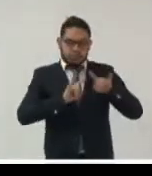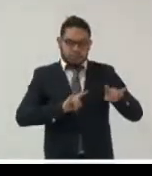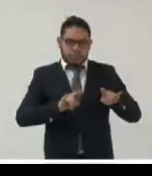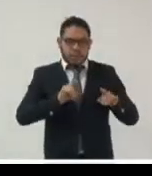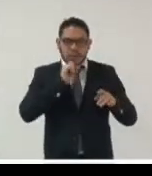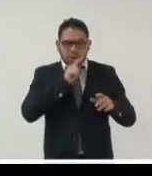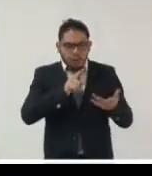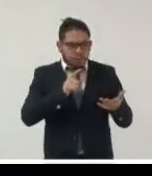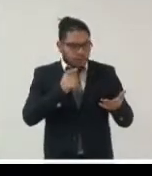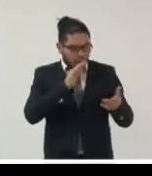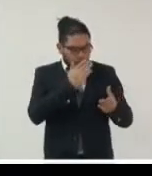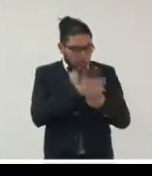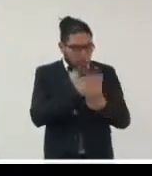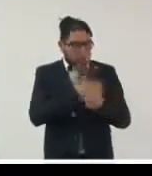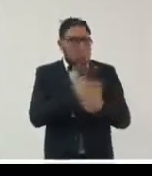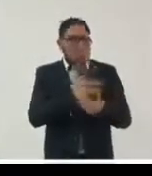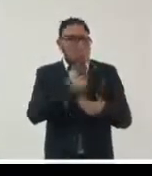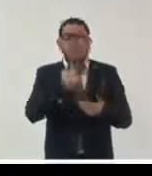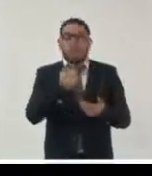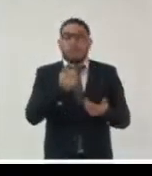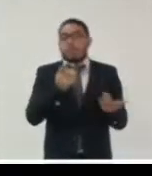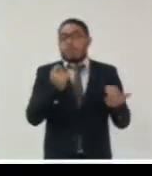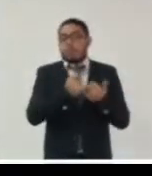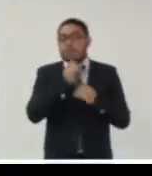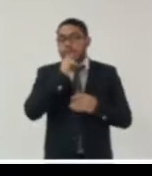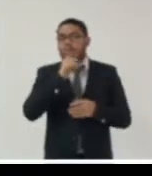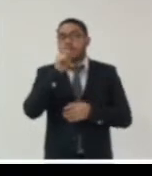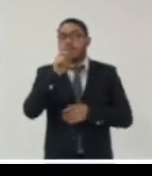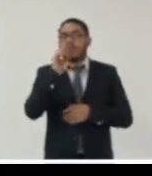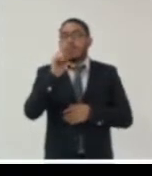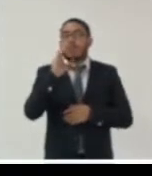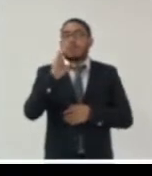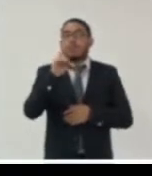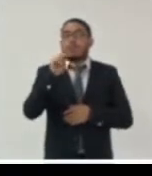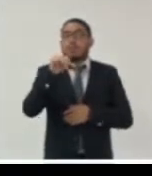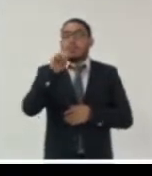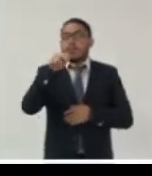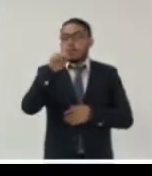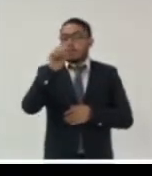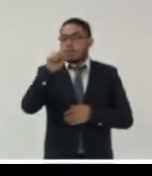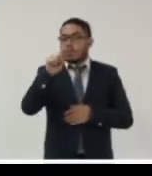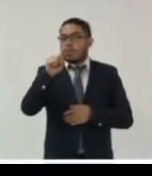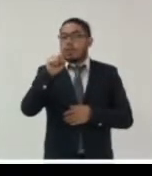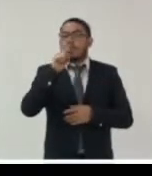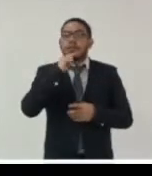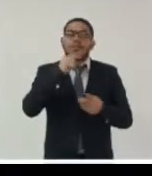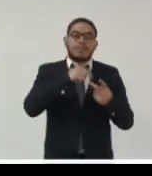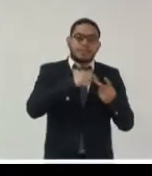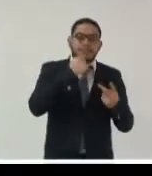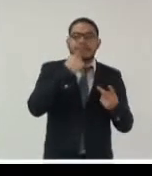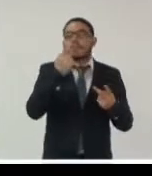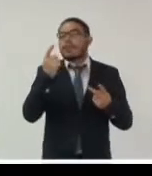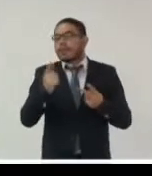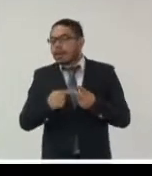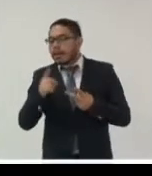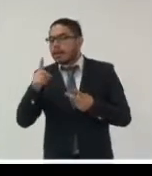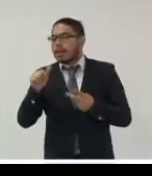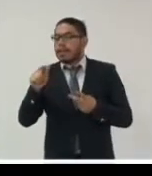de documentos y no de datos de documentos que dicen que datos que deben de ser